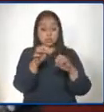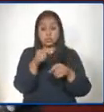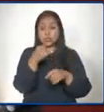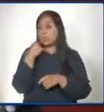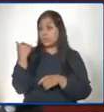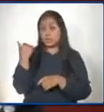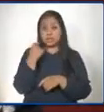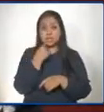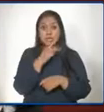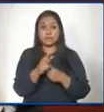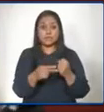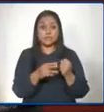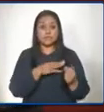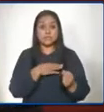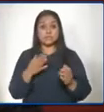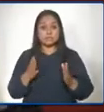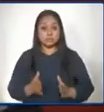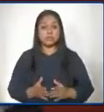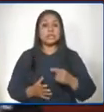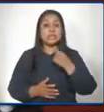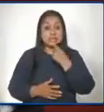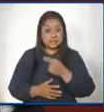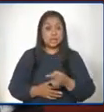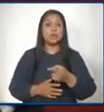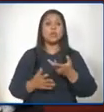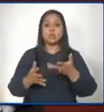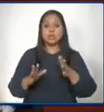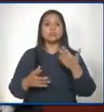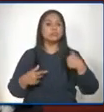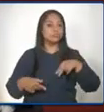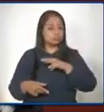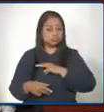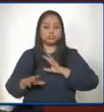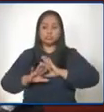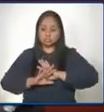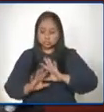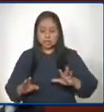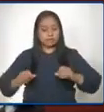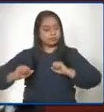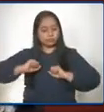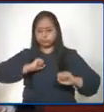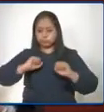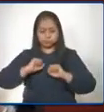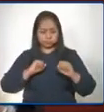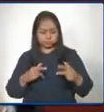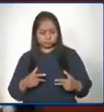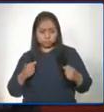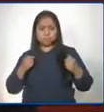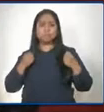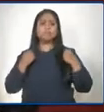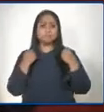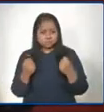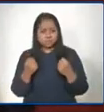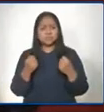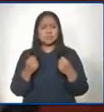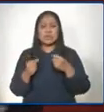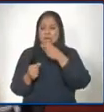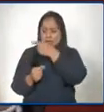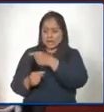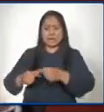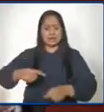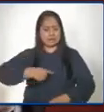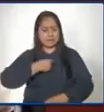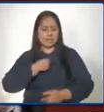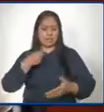la señora viceministra, nos hemos atrevido a realizar con mucha valentía. Y ahí están los maestros